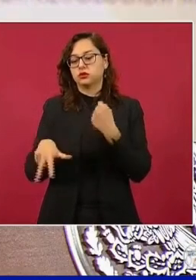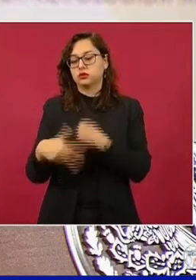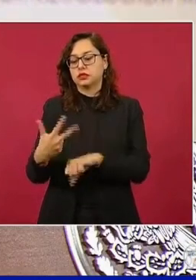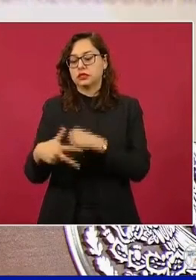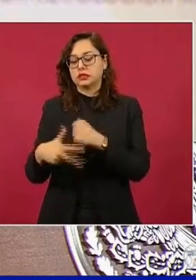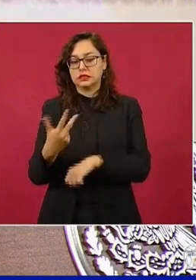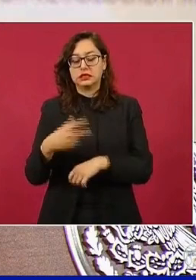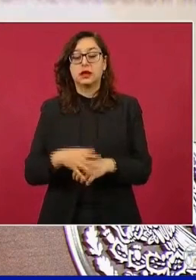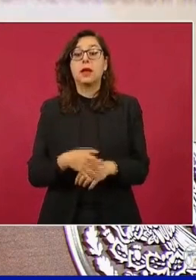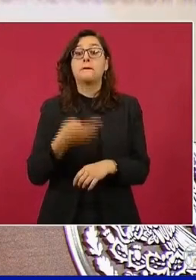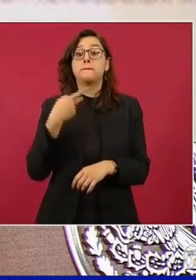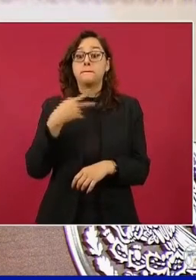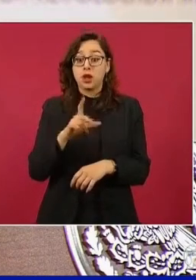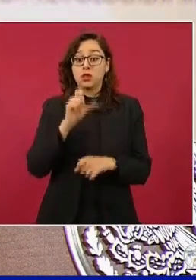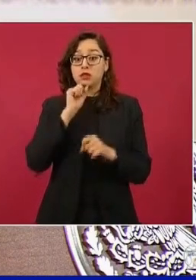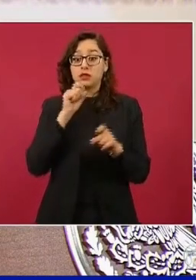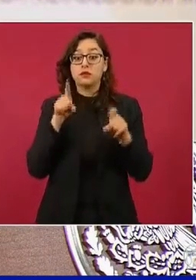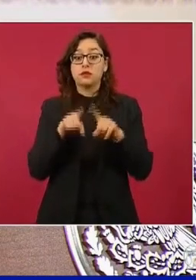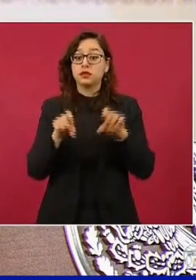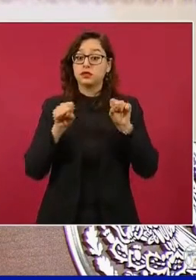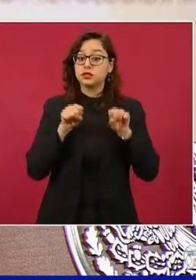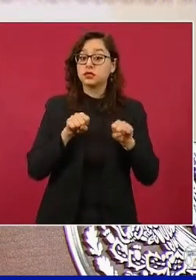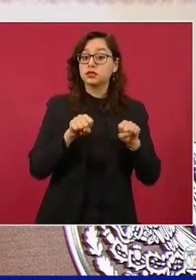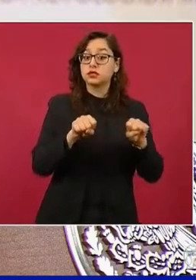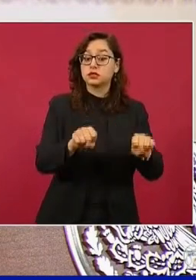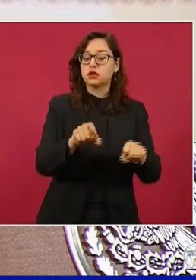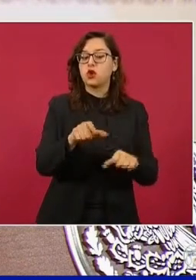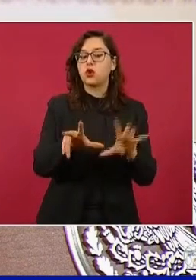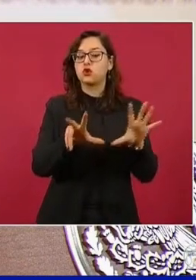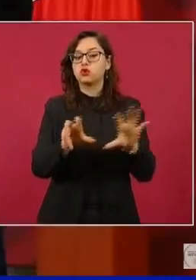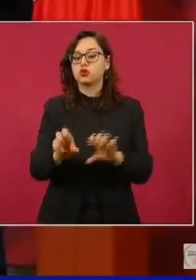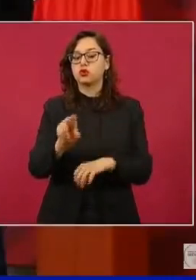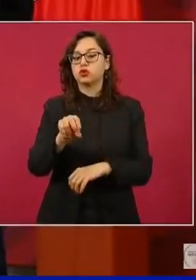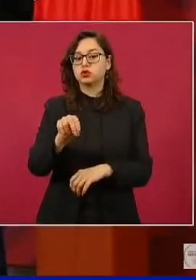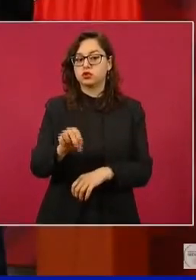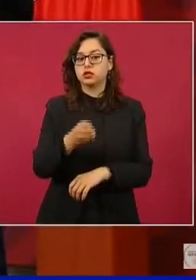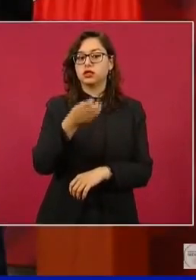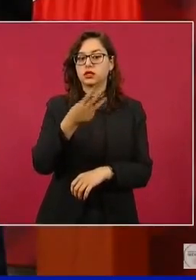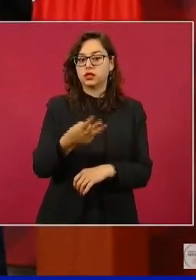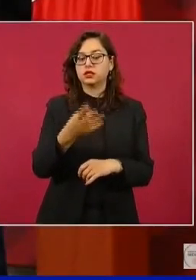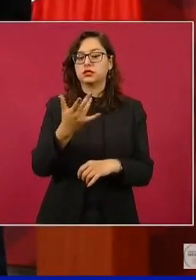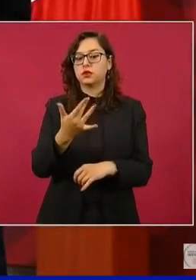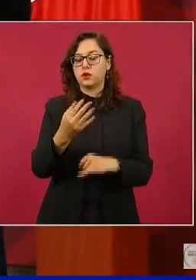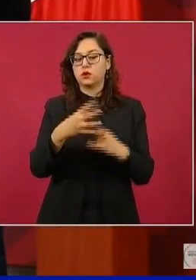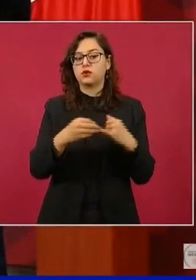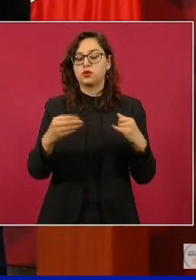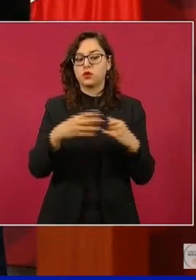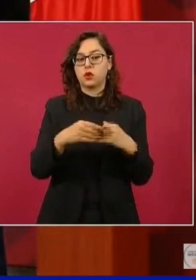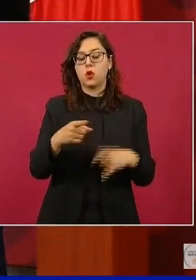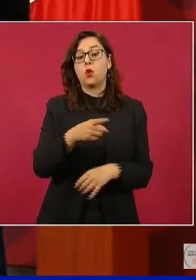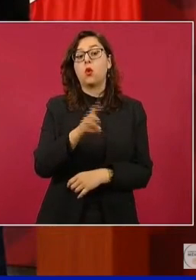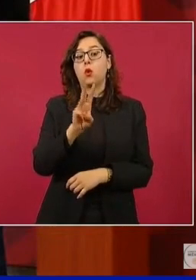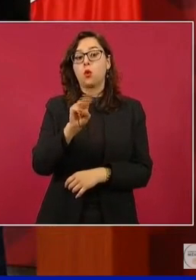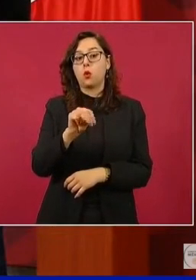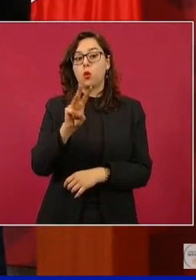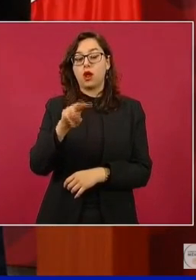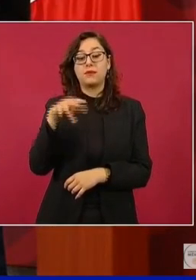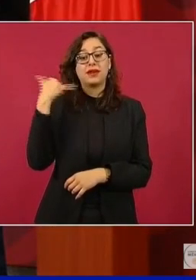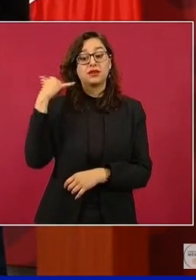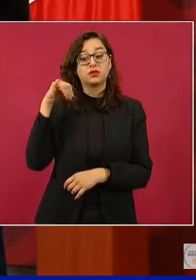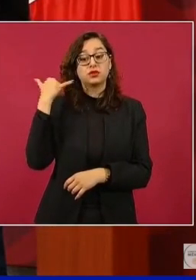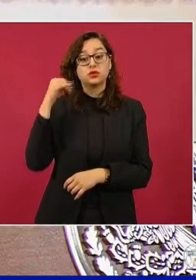Chedraui, en Centro Tabasco, 883 pesos con 50 centavos. Y Walmart, en Mérida,